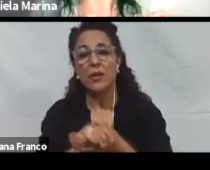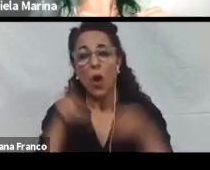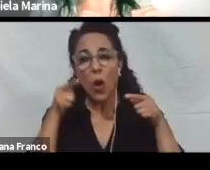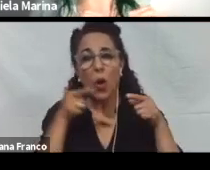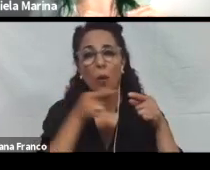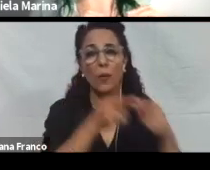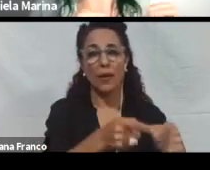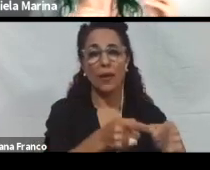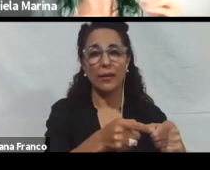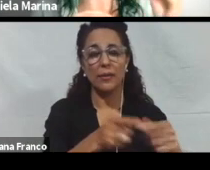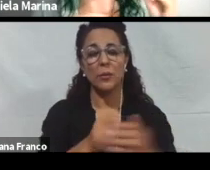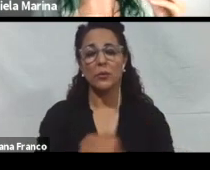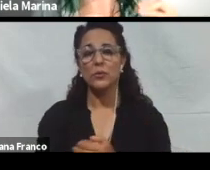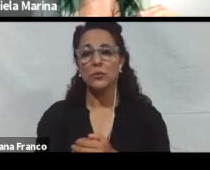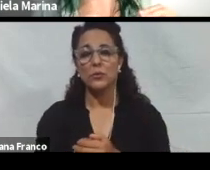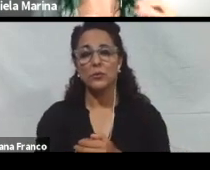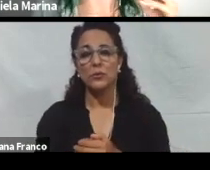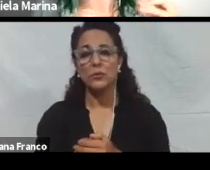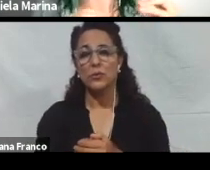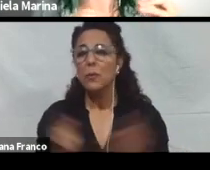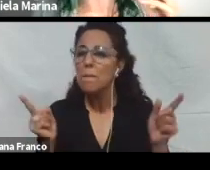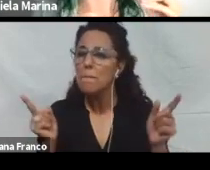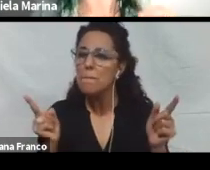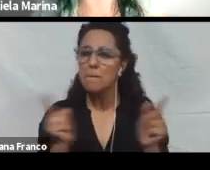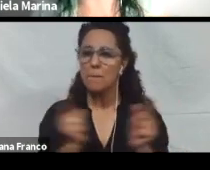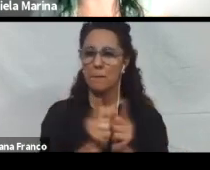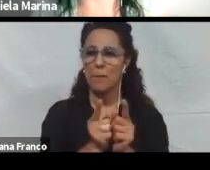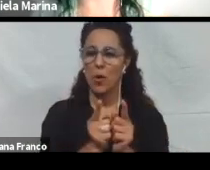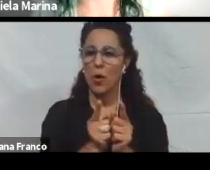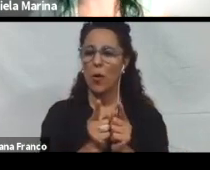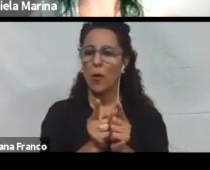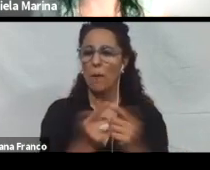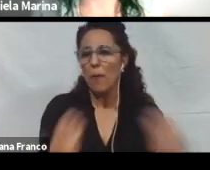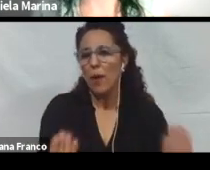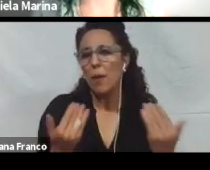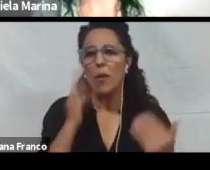en quizás metas más chicas que se puedan cumplir a corto plazo.